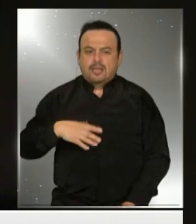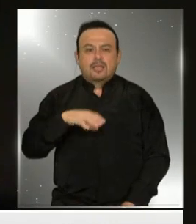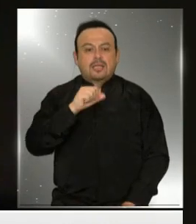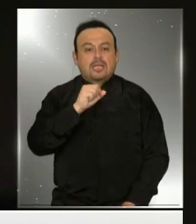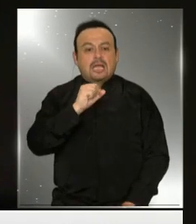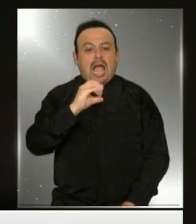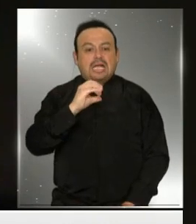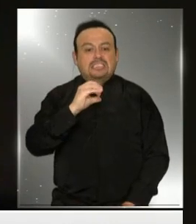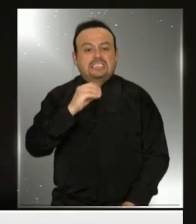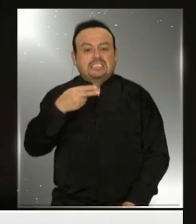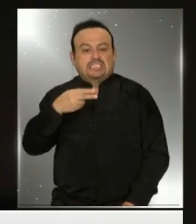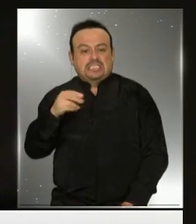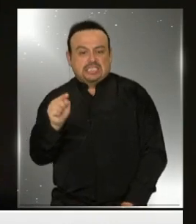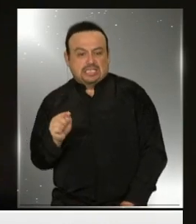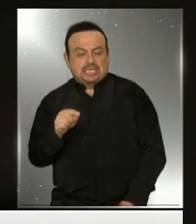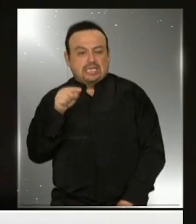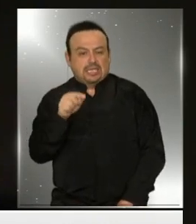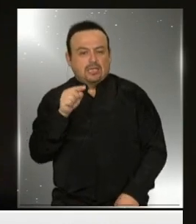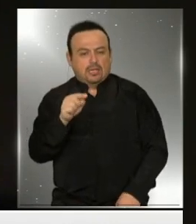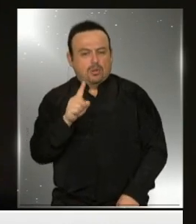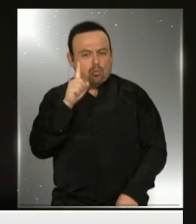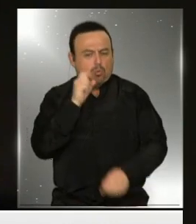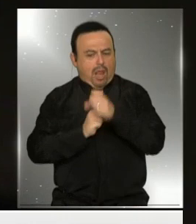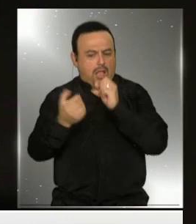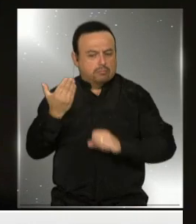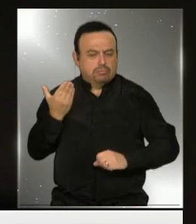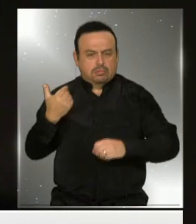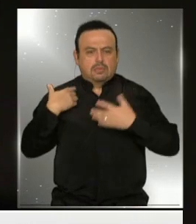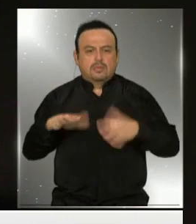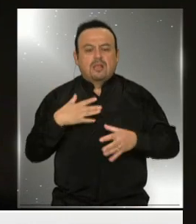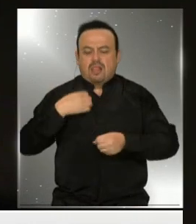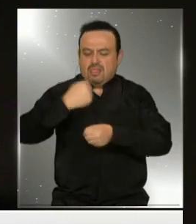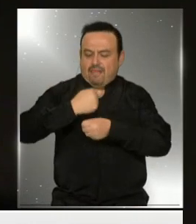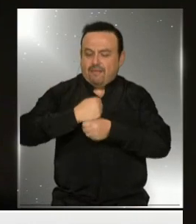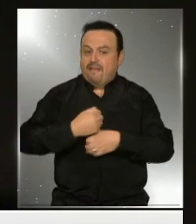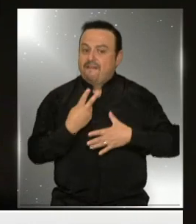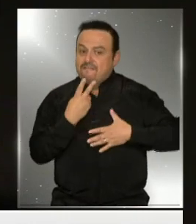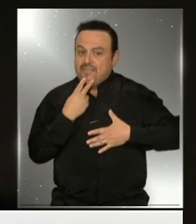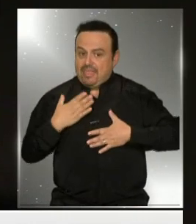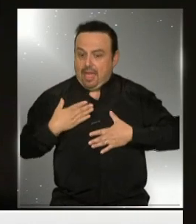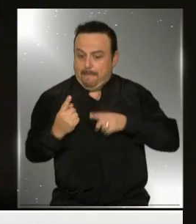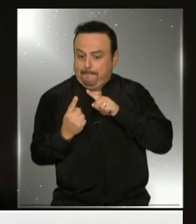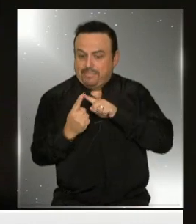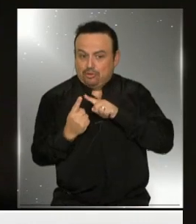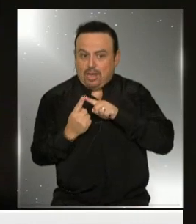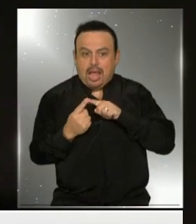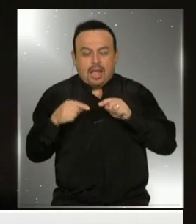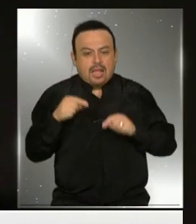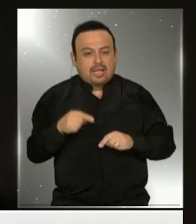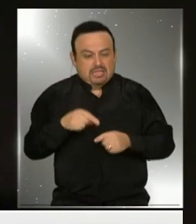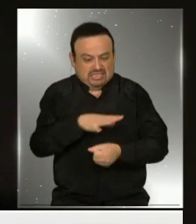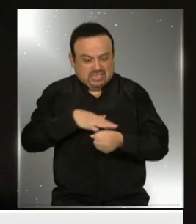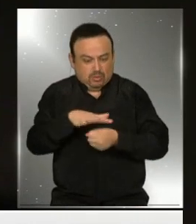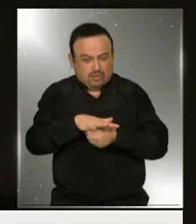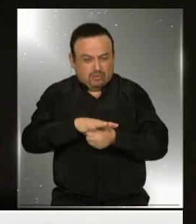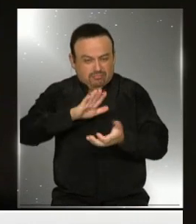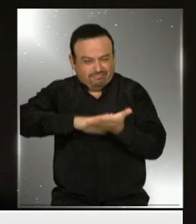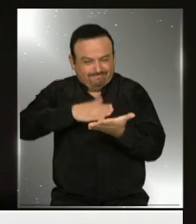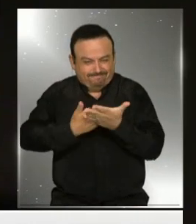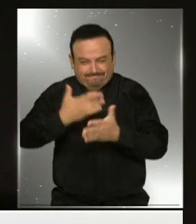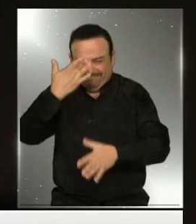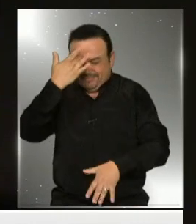hace un año tenemos un programa de consideración trabajo vía personal y hoy día en este contexto de crisis sanitaria nos ha permitido